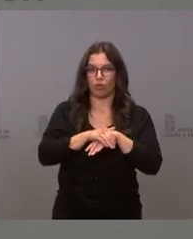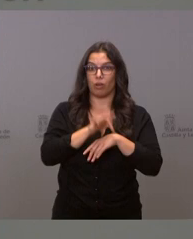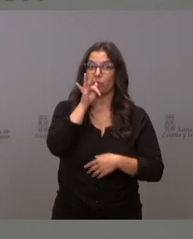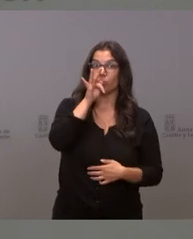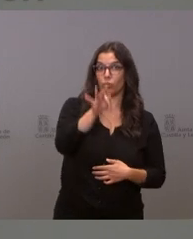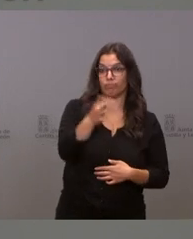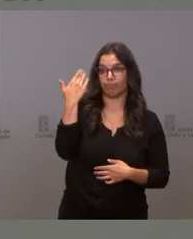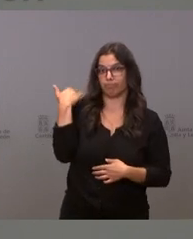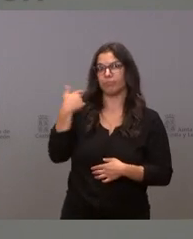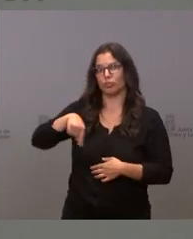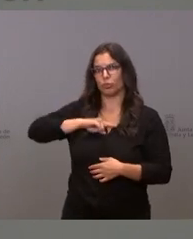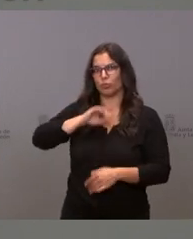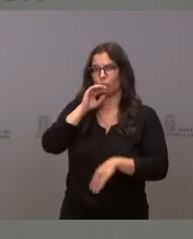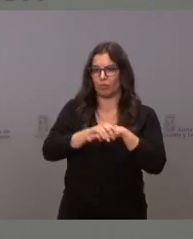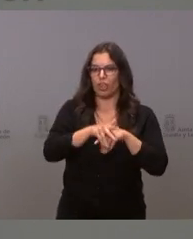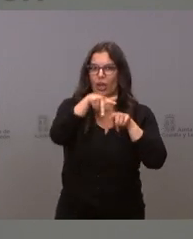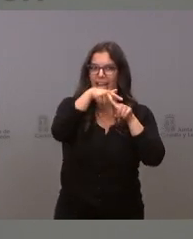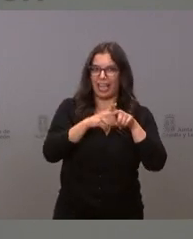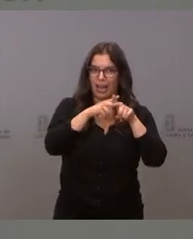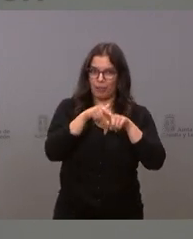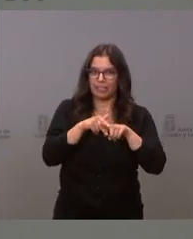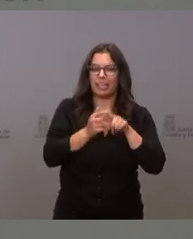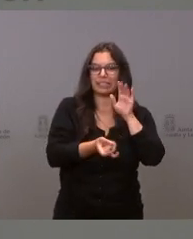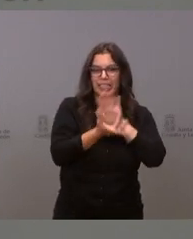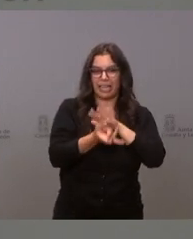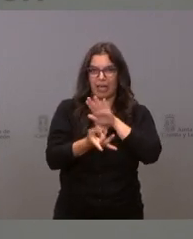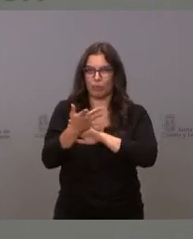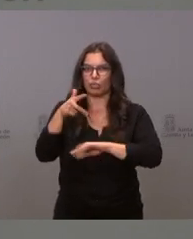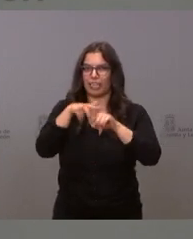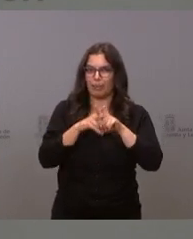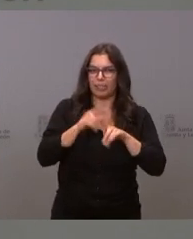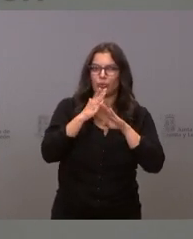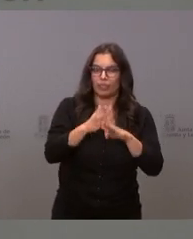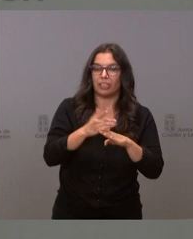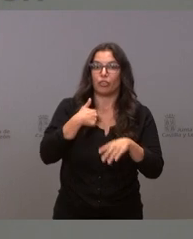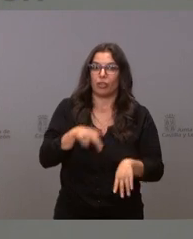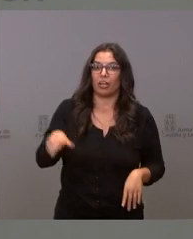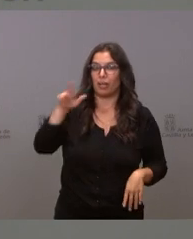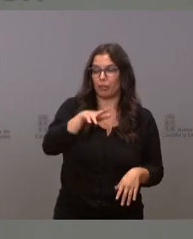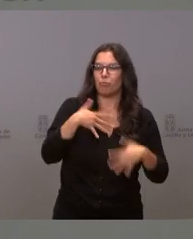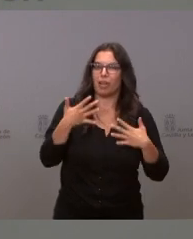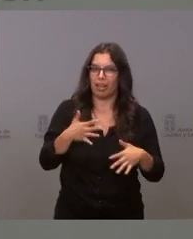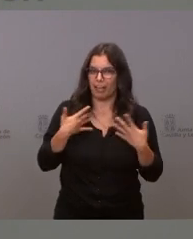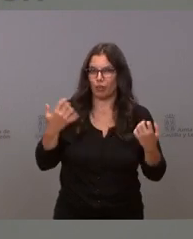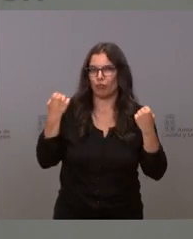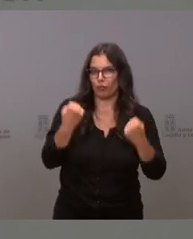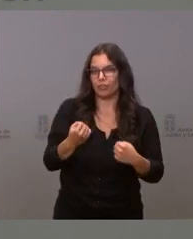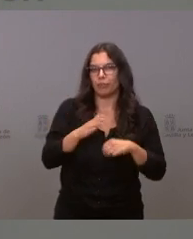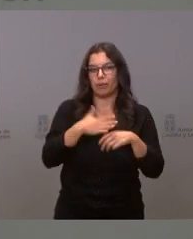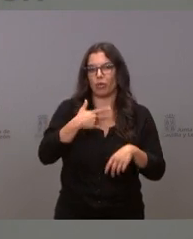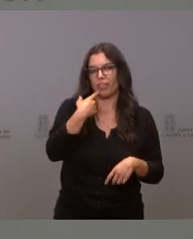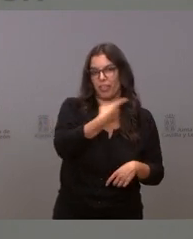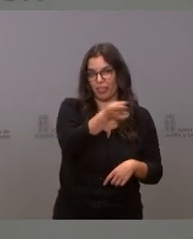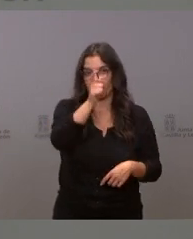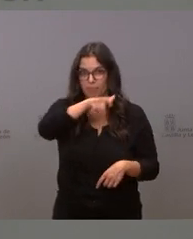que estamos creando las herramientas que estamos creando las herramientas necesarias y insisto me alegra mucho mucho poder decirle a nuestros